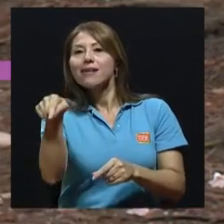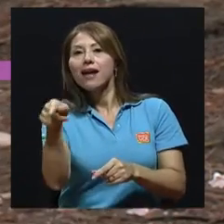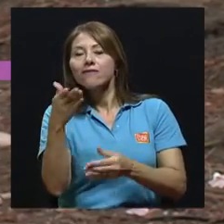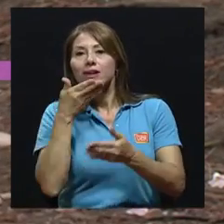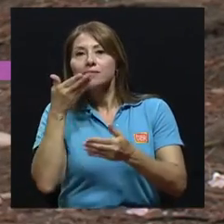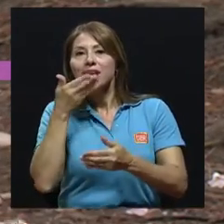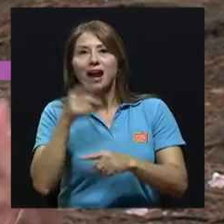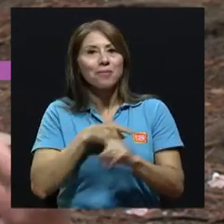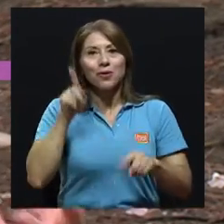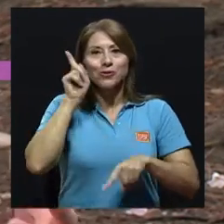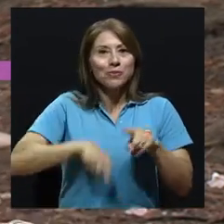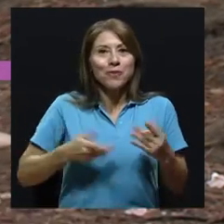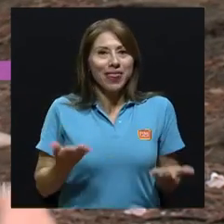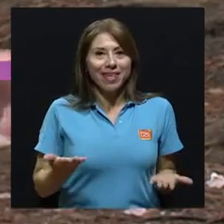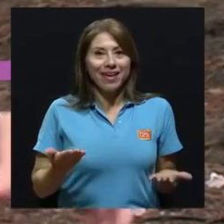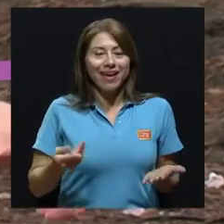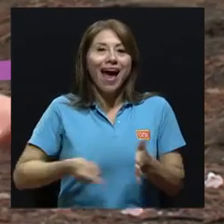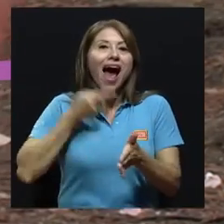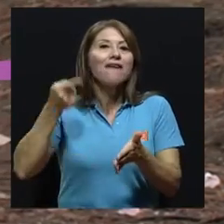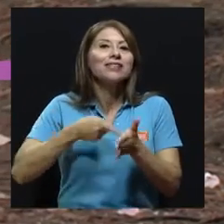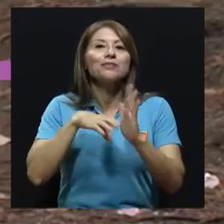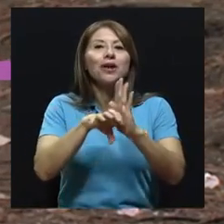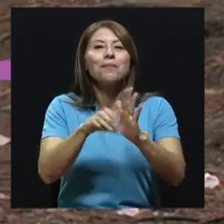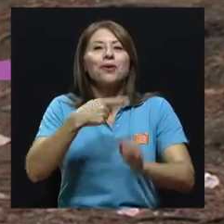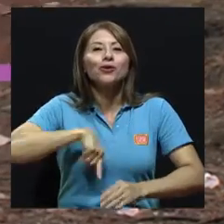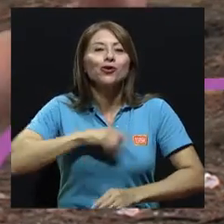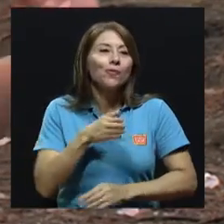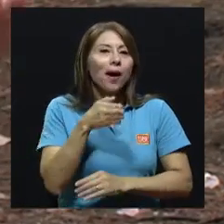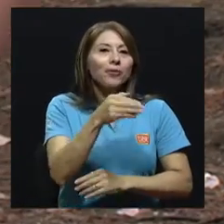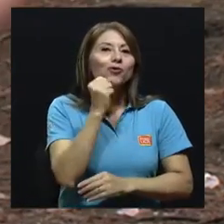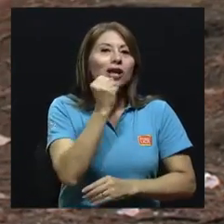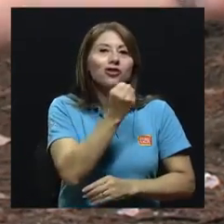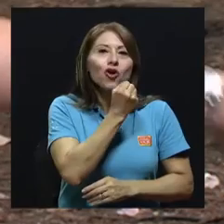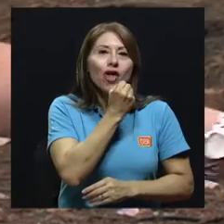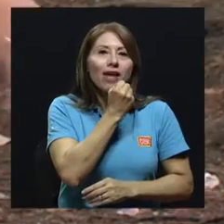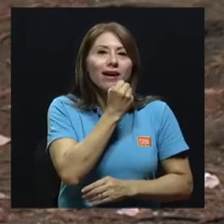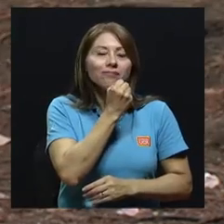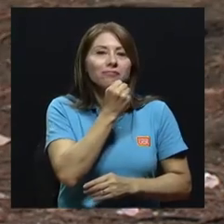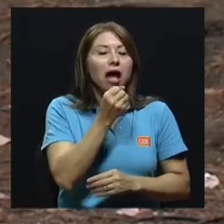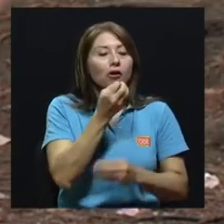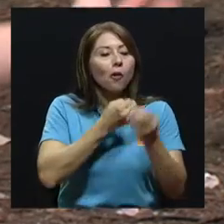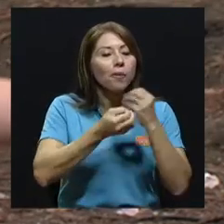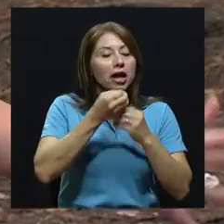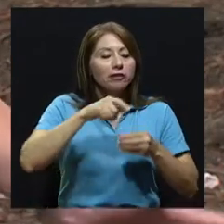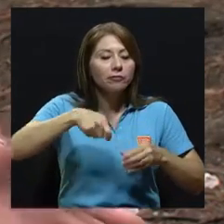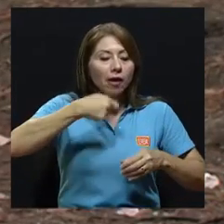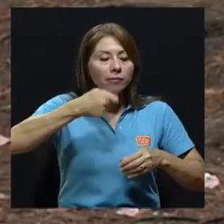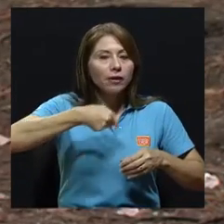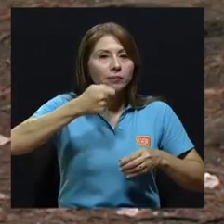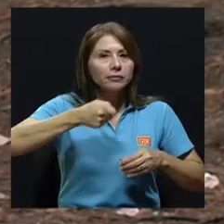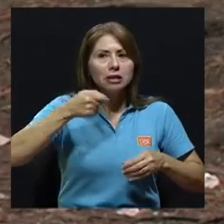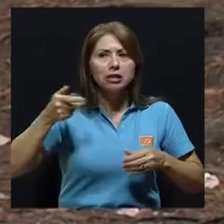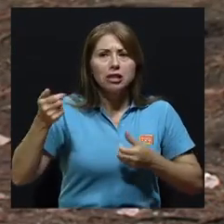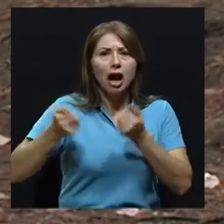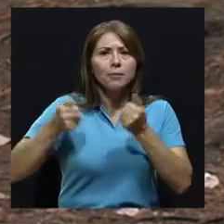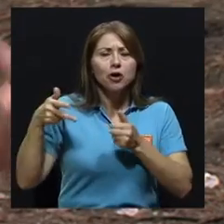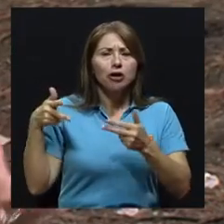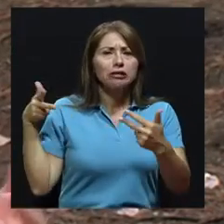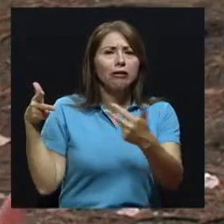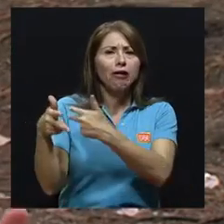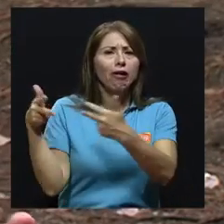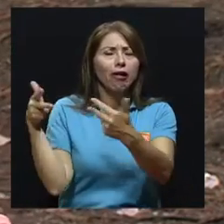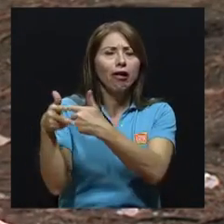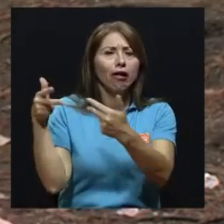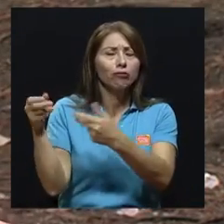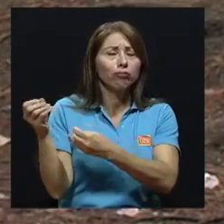así. Y a veces vemos que comemos en una sodita o en un lugar y hay el gran humarascal, ¿verdad? Pasan esos camiones llenos de humo. O